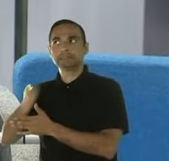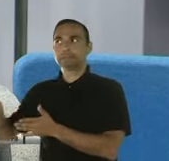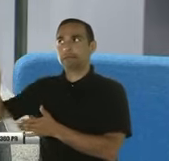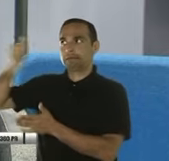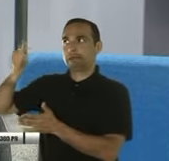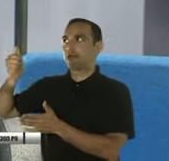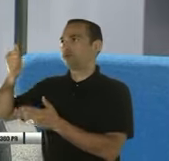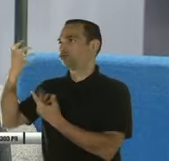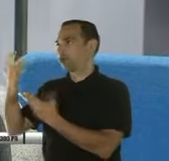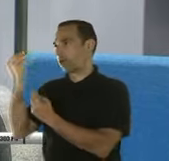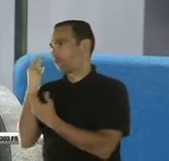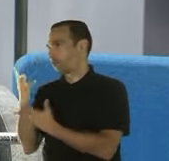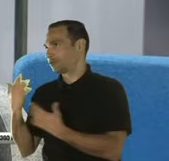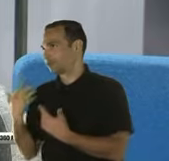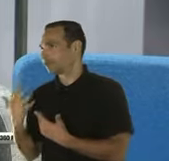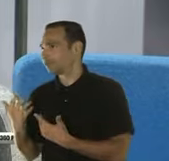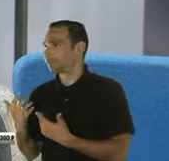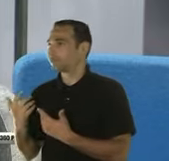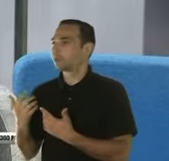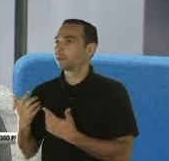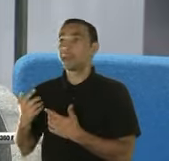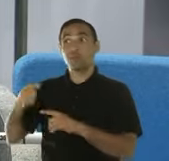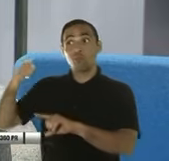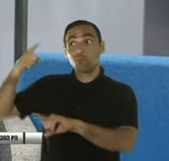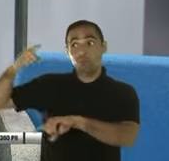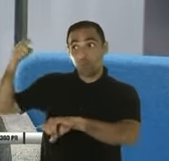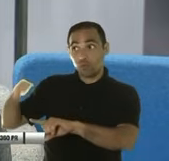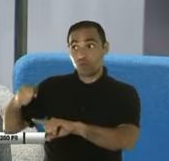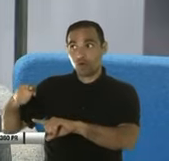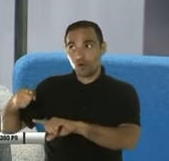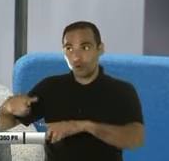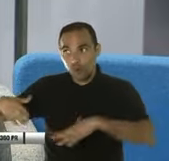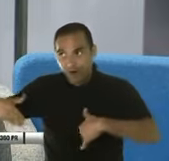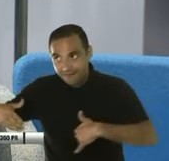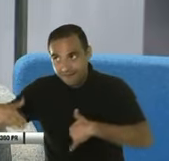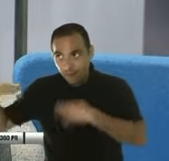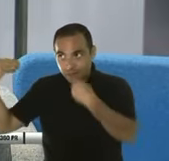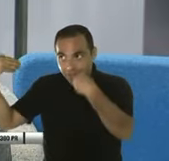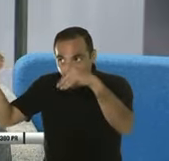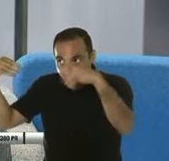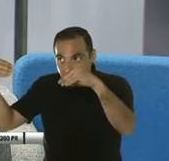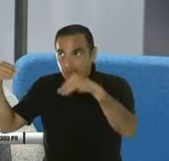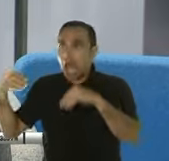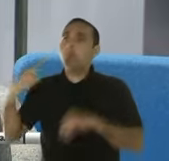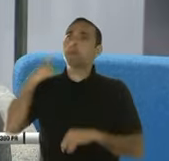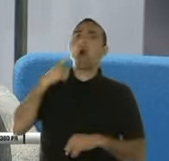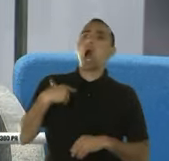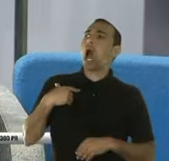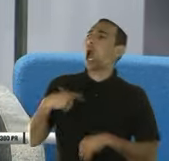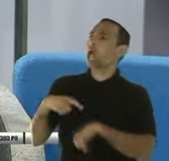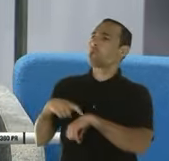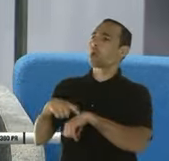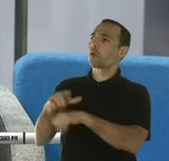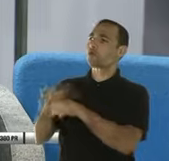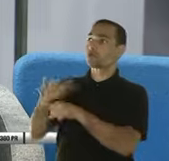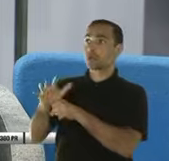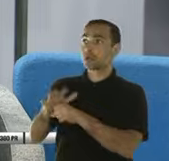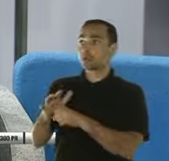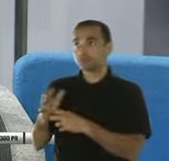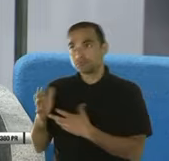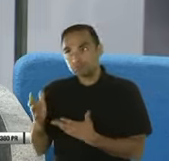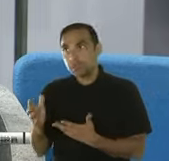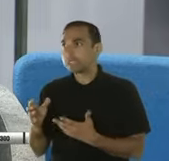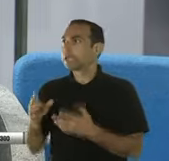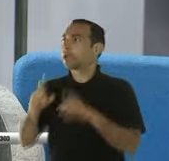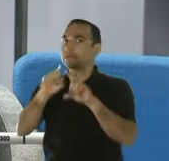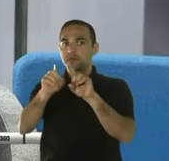La exhortación, ¿verdad? Es que no lo dejamos para lo último. Todavía no estamos en abril, así que todavía podemos pensar que estamos un poquito a tiempo. Se pueden hacer filas en los